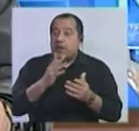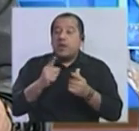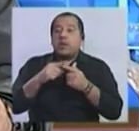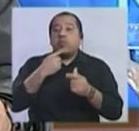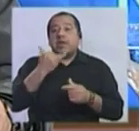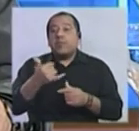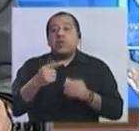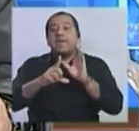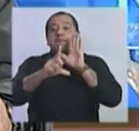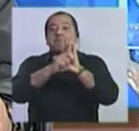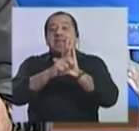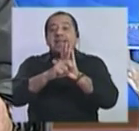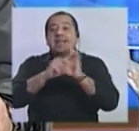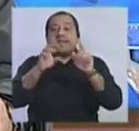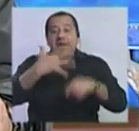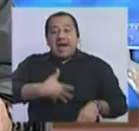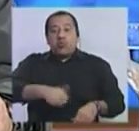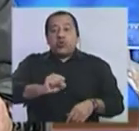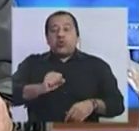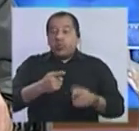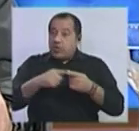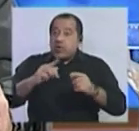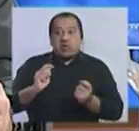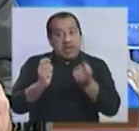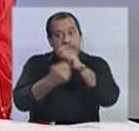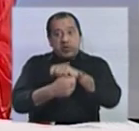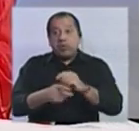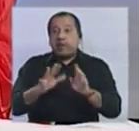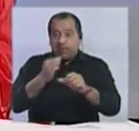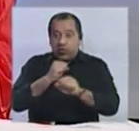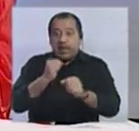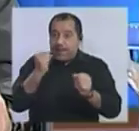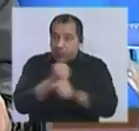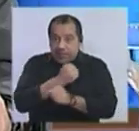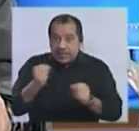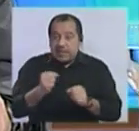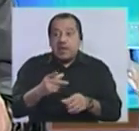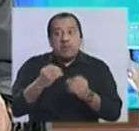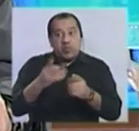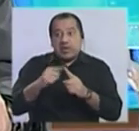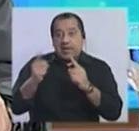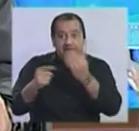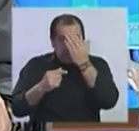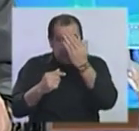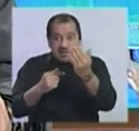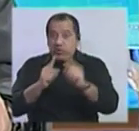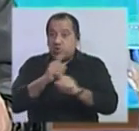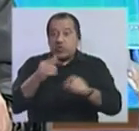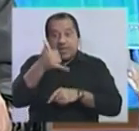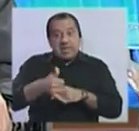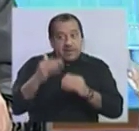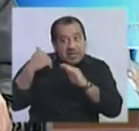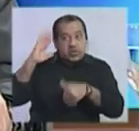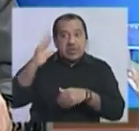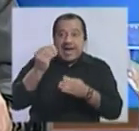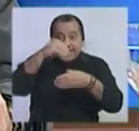ejemplo, la ley de despenalización del aborto tuvo cambios radicales para poder aprobarse, porque el Frente Amplio no tenía la mayoría